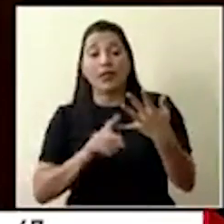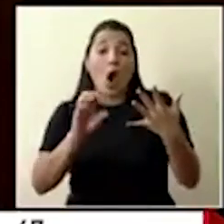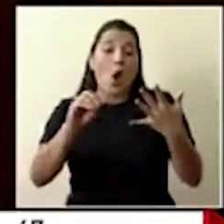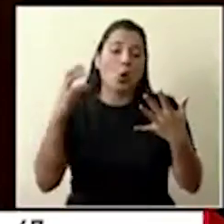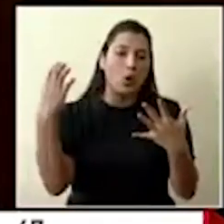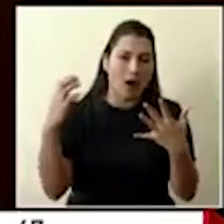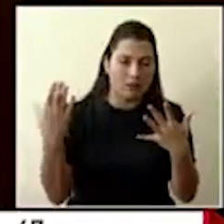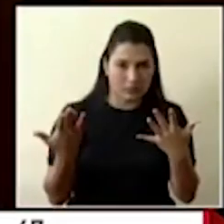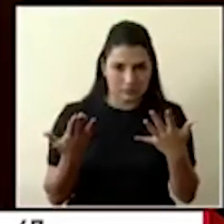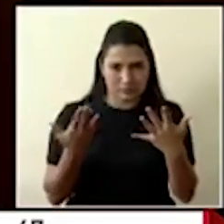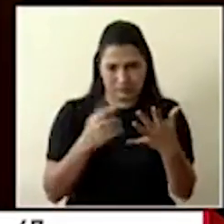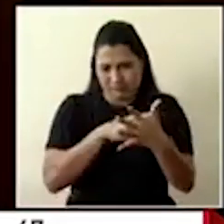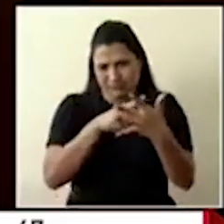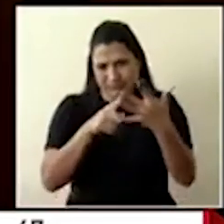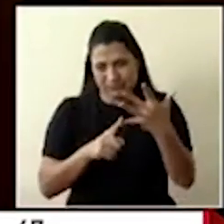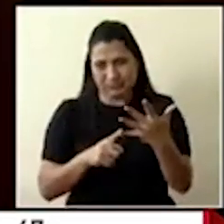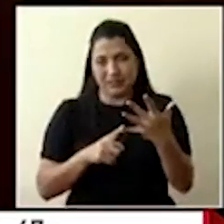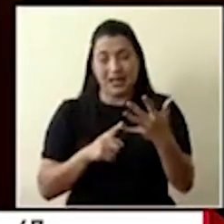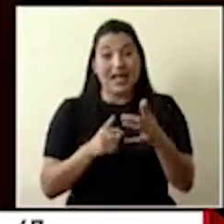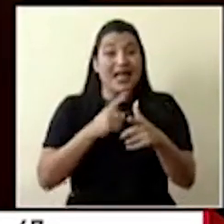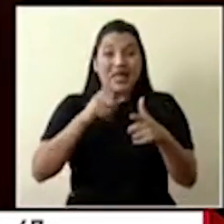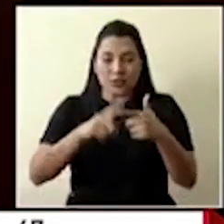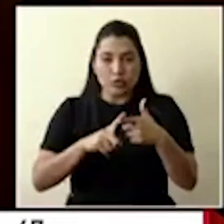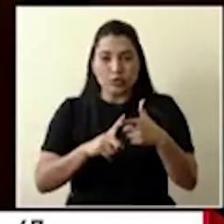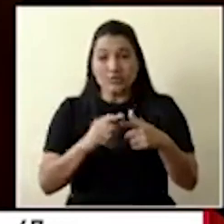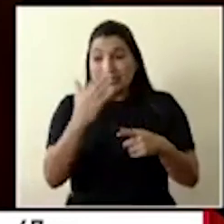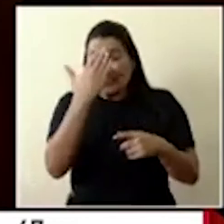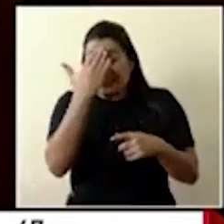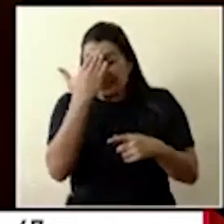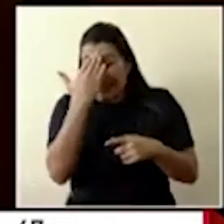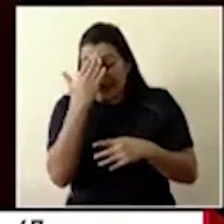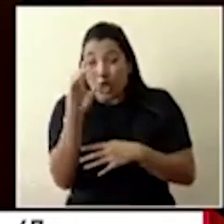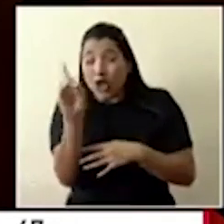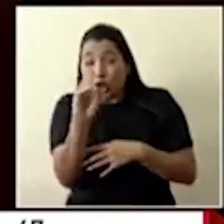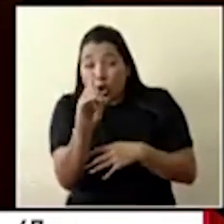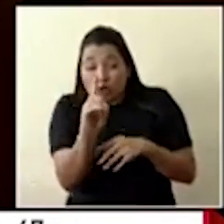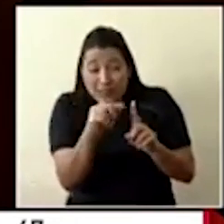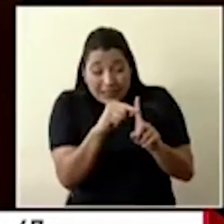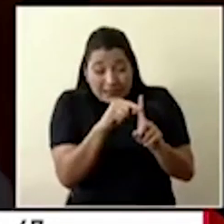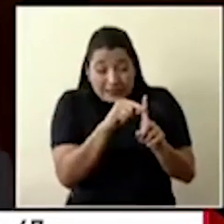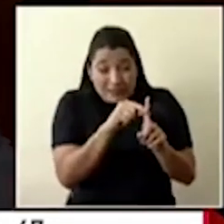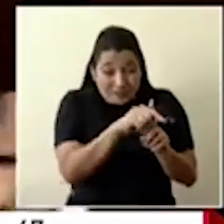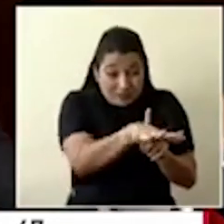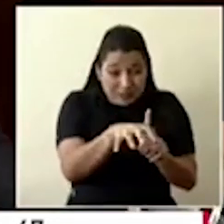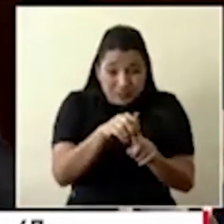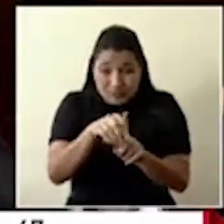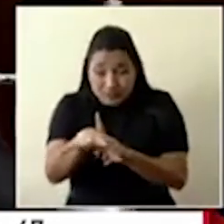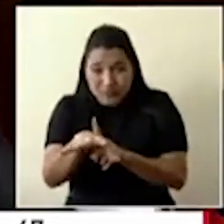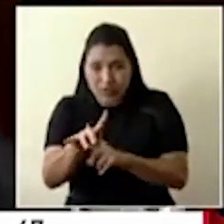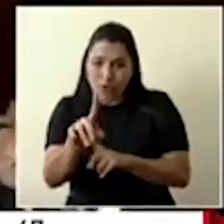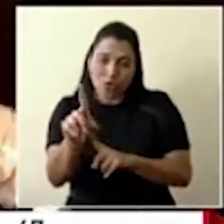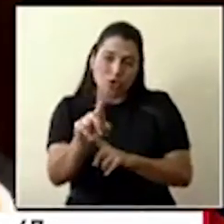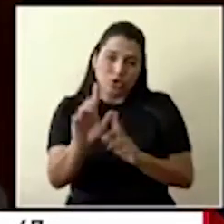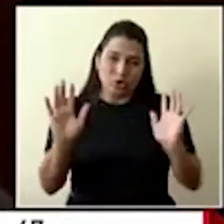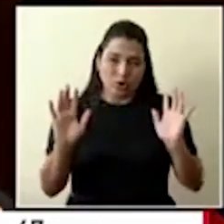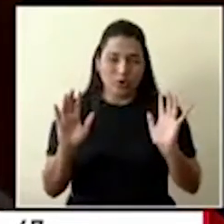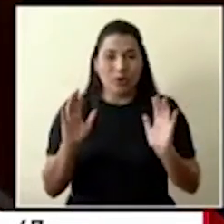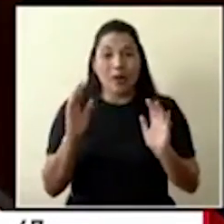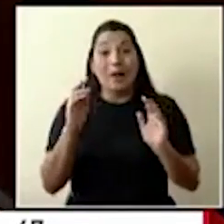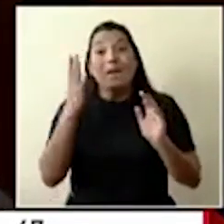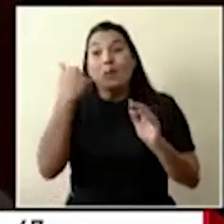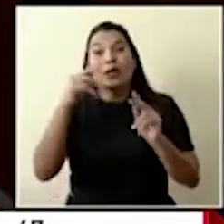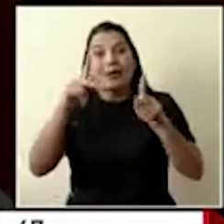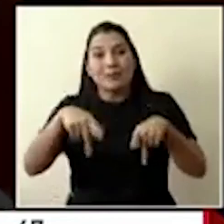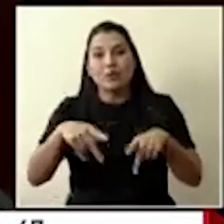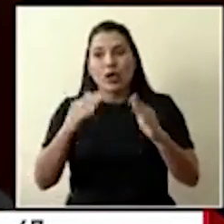en Cartago. Así que esa ubicación de un clúster específicamente en un lugar no corresponde porque las personas justamente están en diferentes